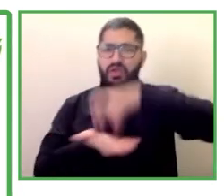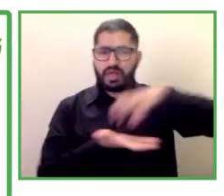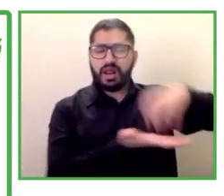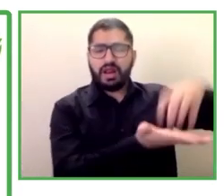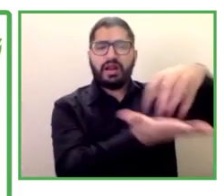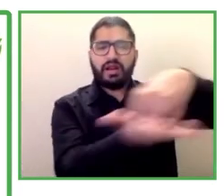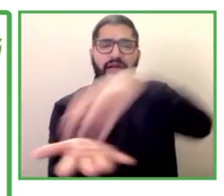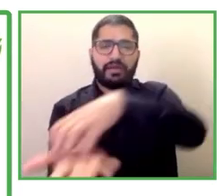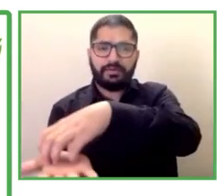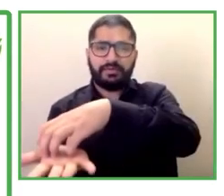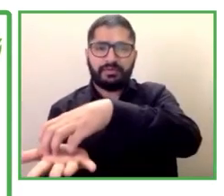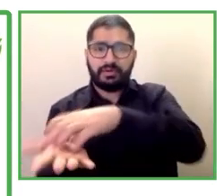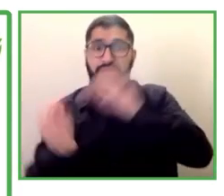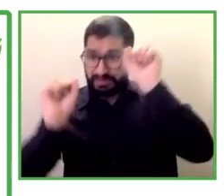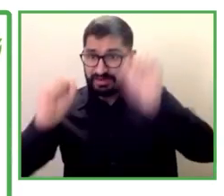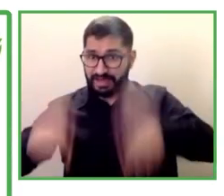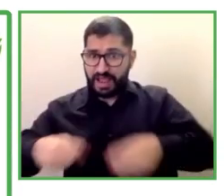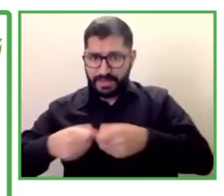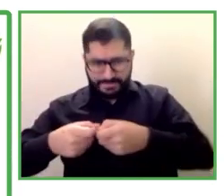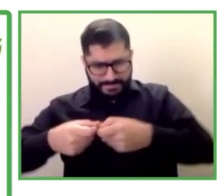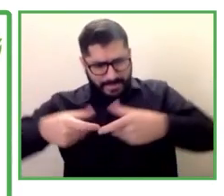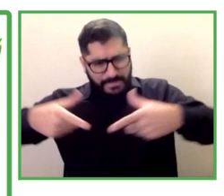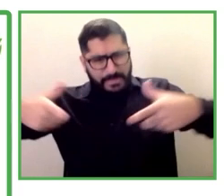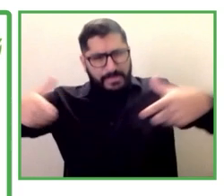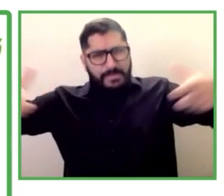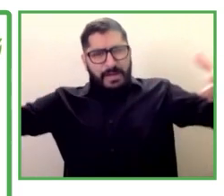de 3 hasta 19 organizaciones